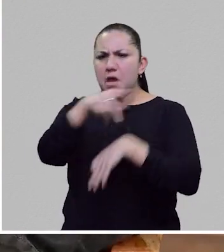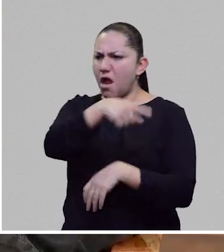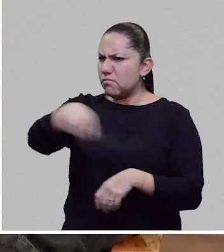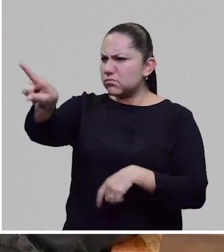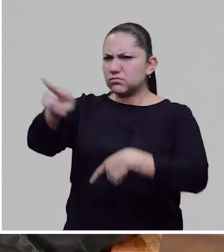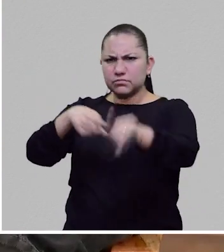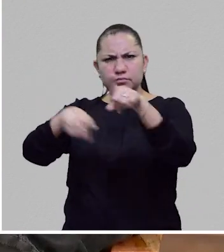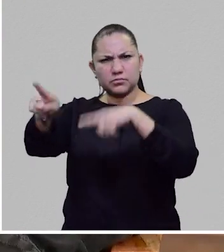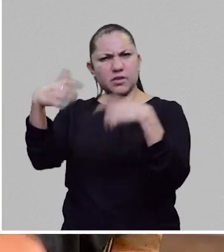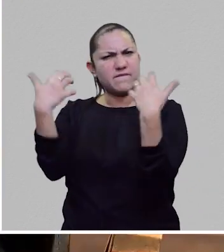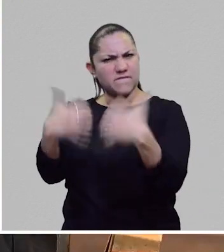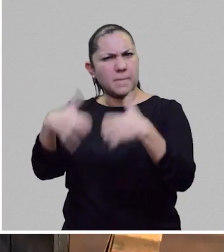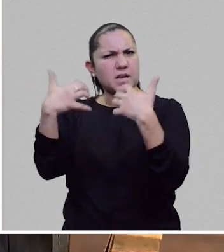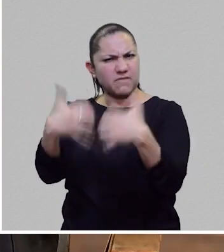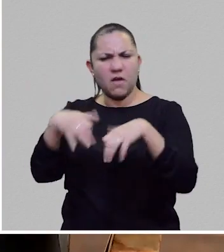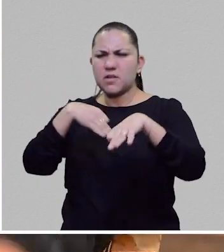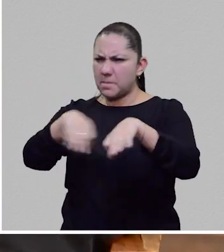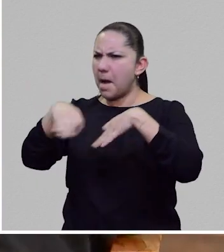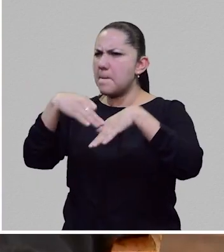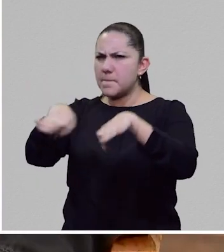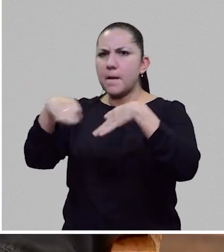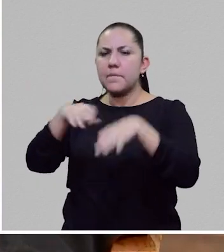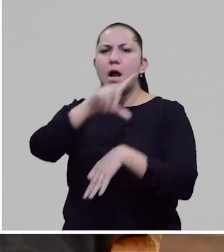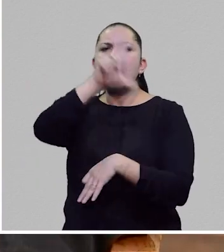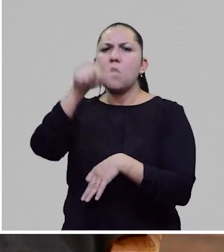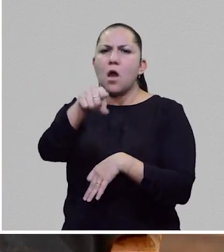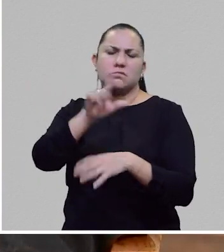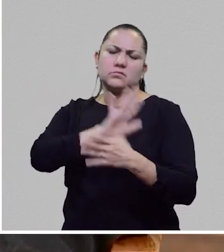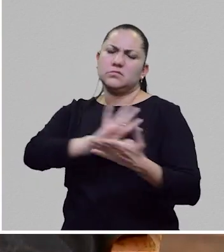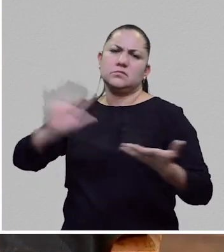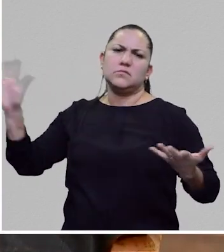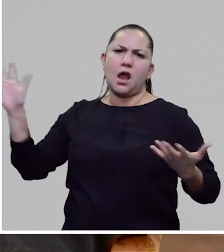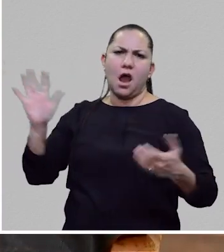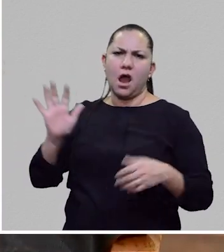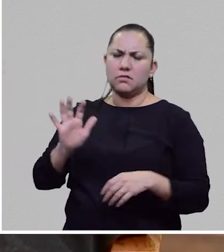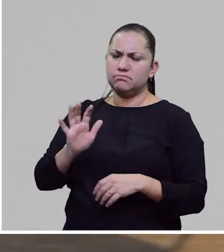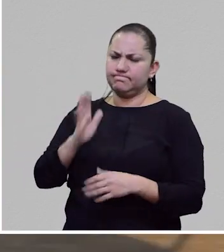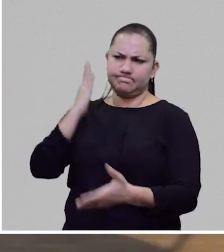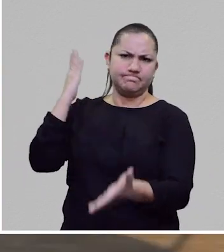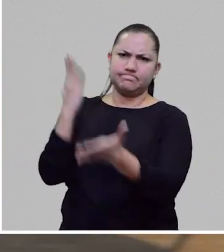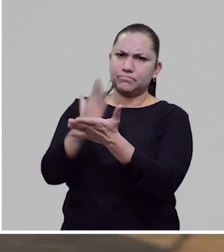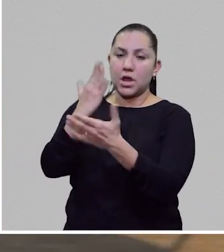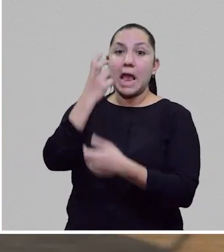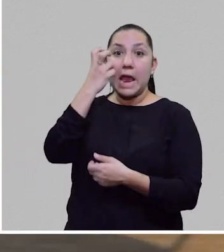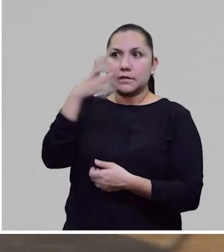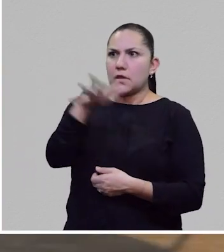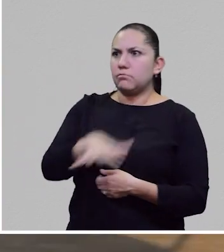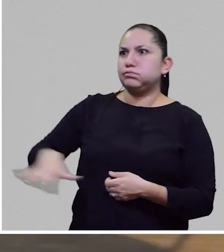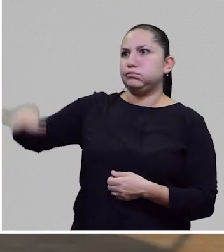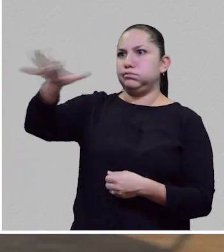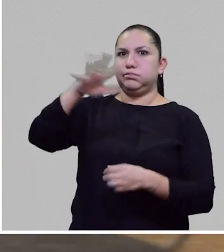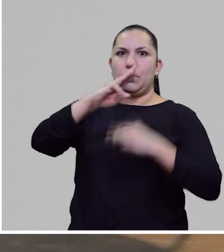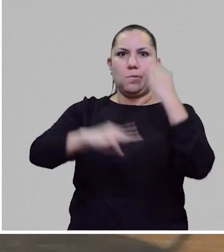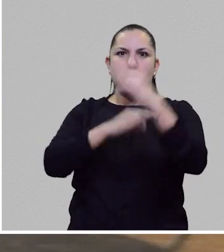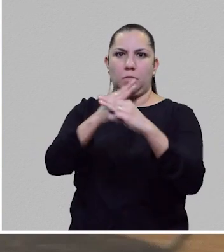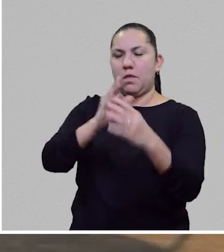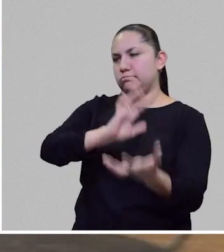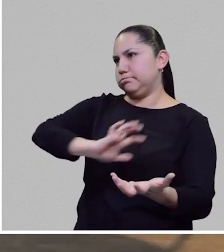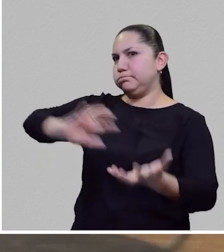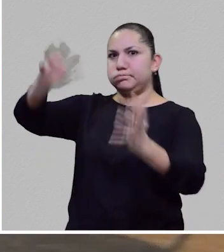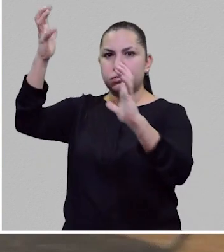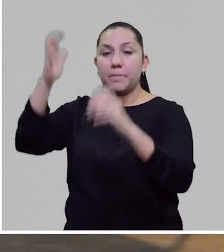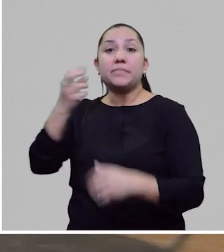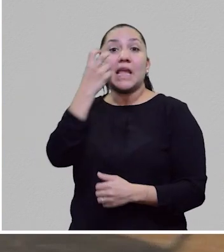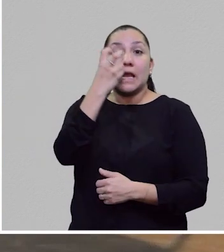que se revelan y esto, bueno, causa el fin de un cataclismo para la humanidad. Pero él es el primero que inventa,